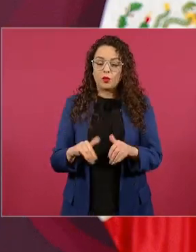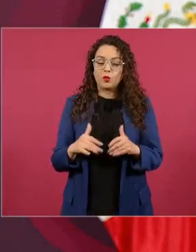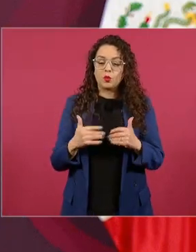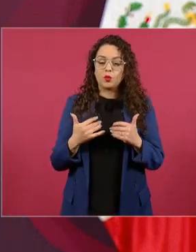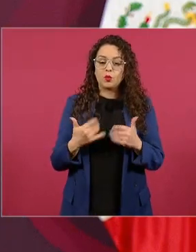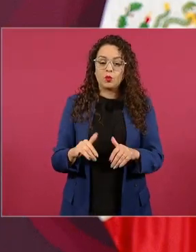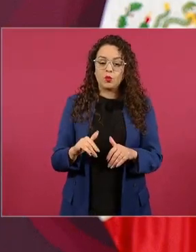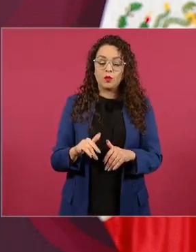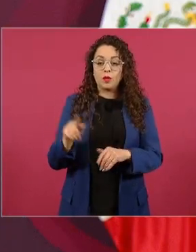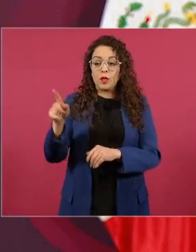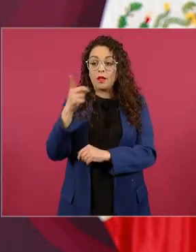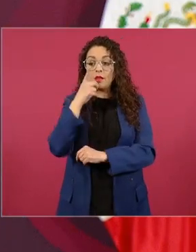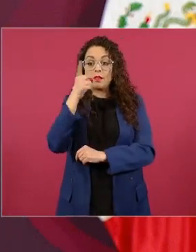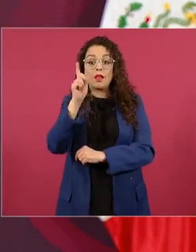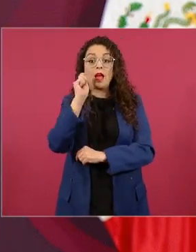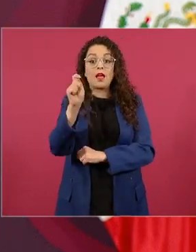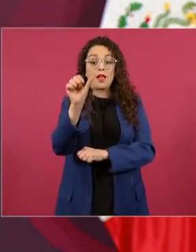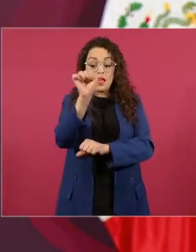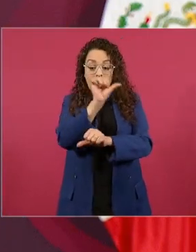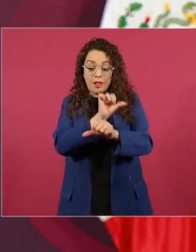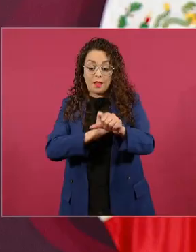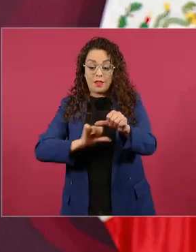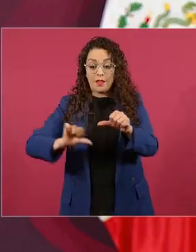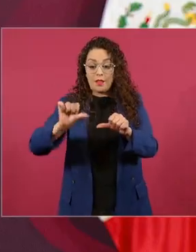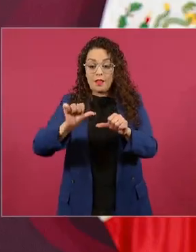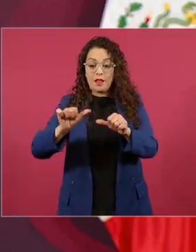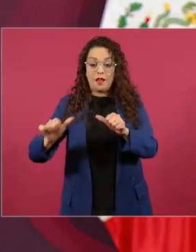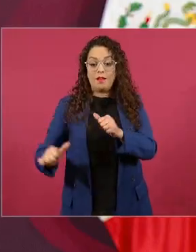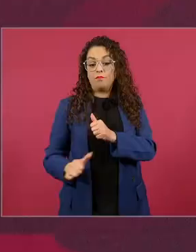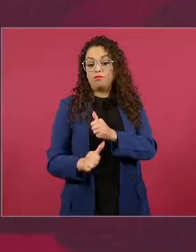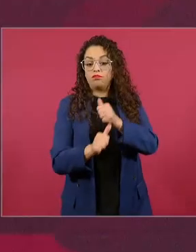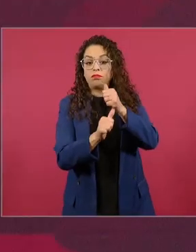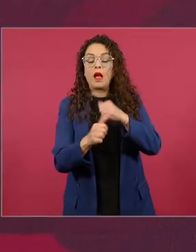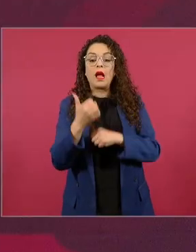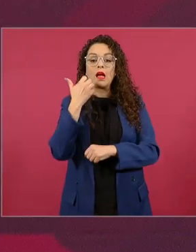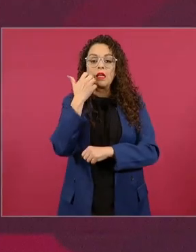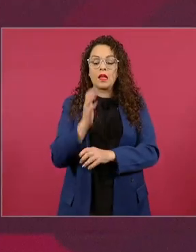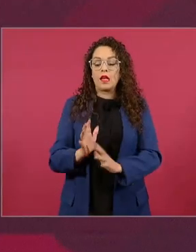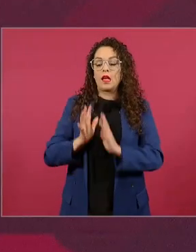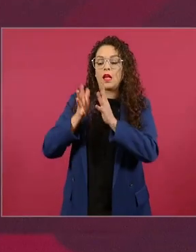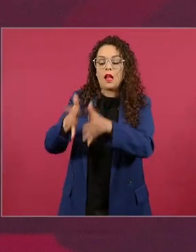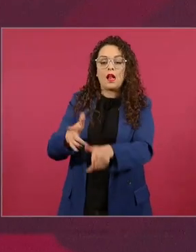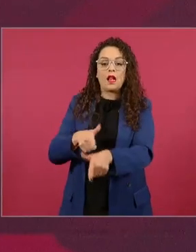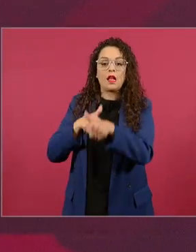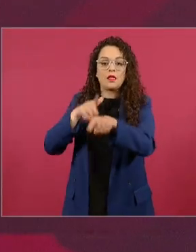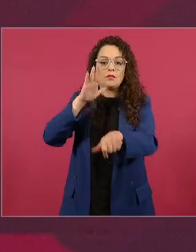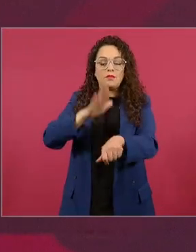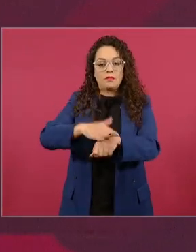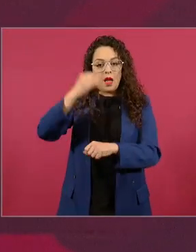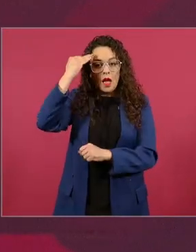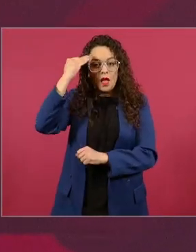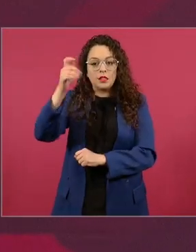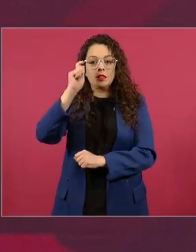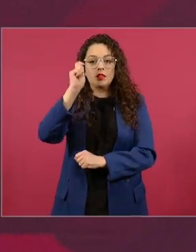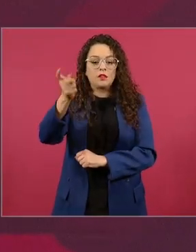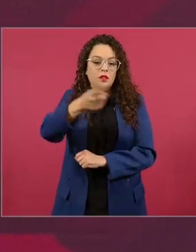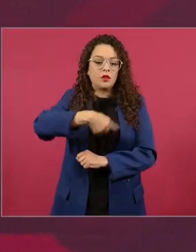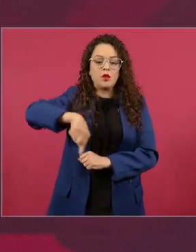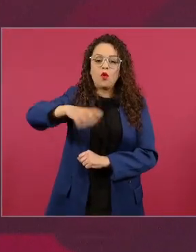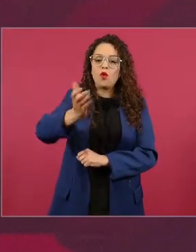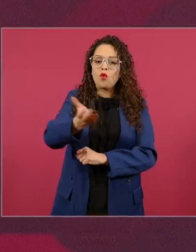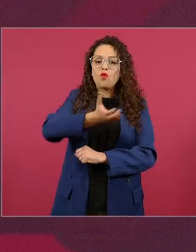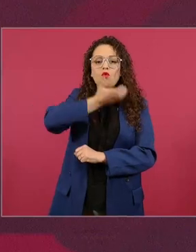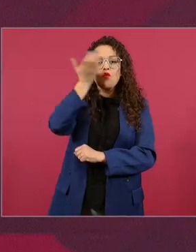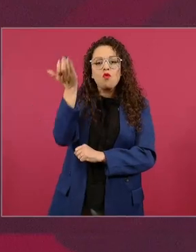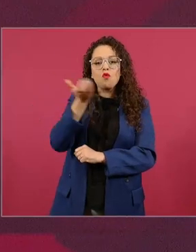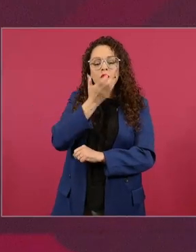llamada alternancia mantener más tiempo el régimen de opresión de corrupción y de privilegios